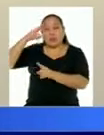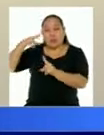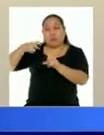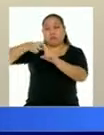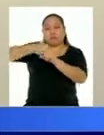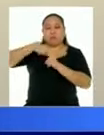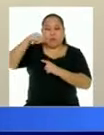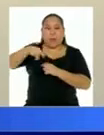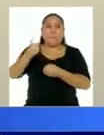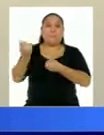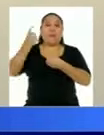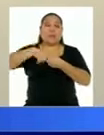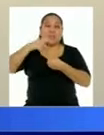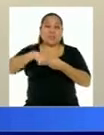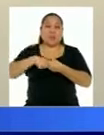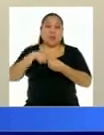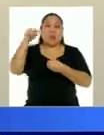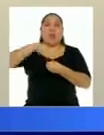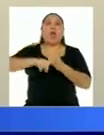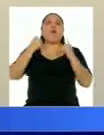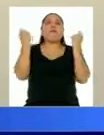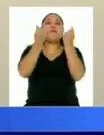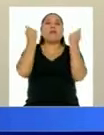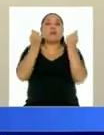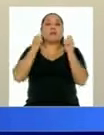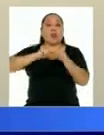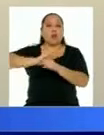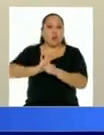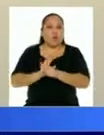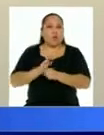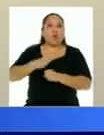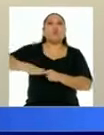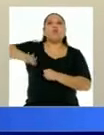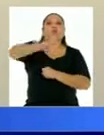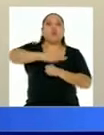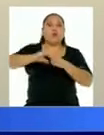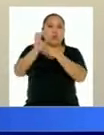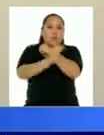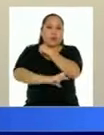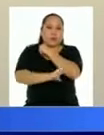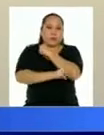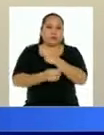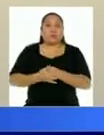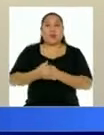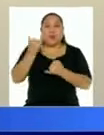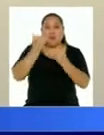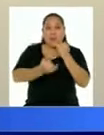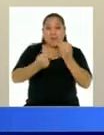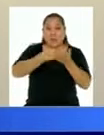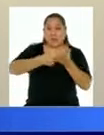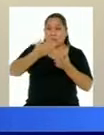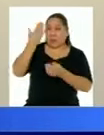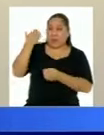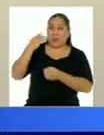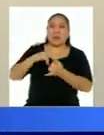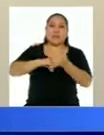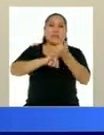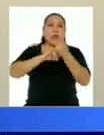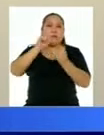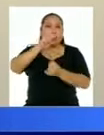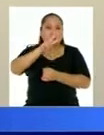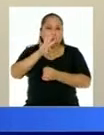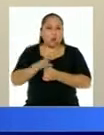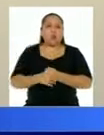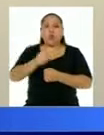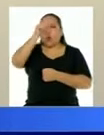irresponsablemente en las llamadas fiestas COVID en todo el país. Solo el último fin de semana, es decir, el sábado veinticuatro, el